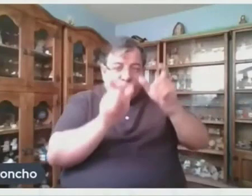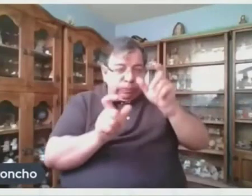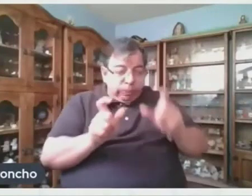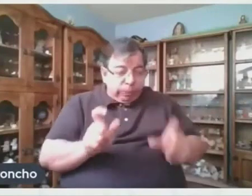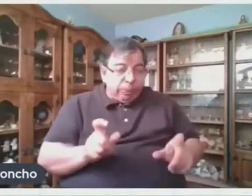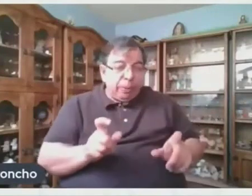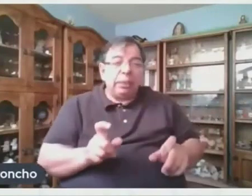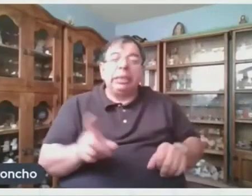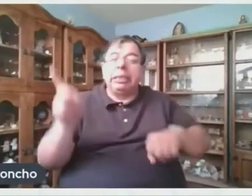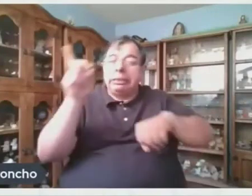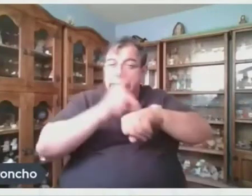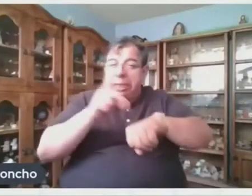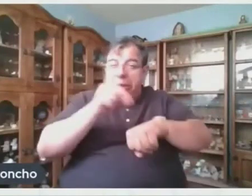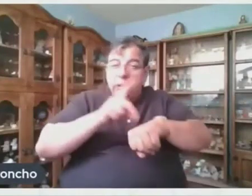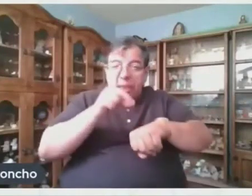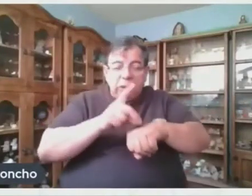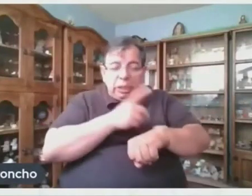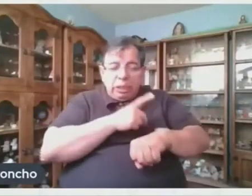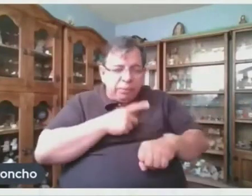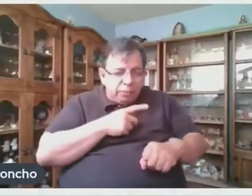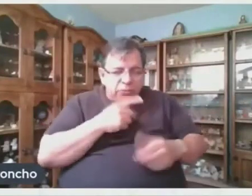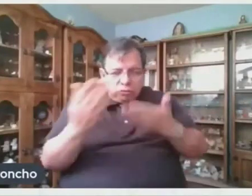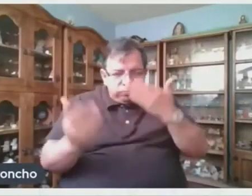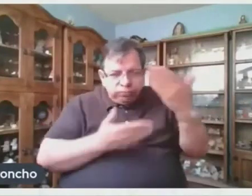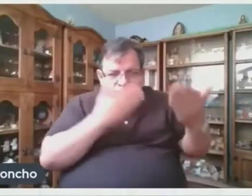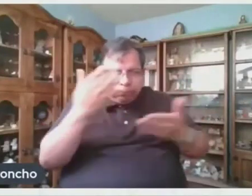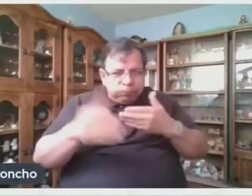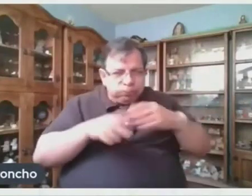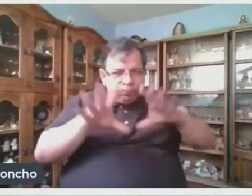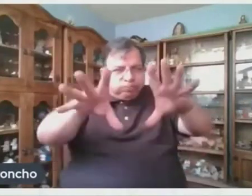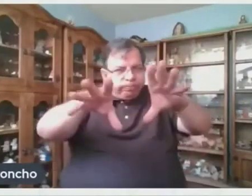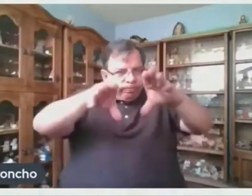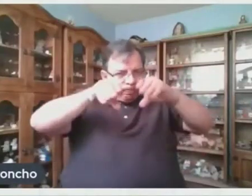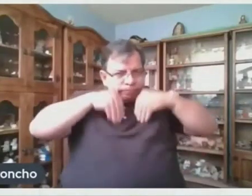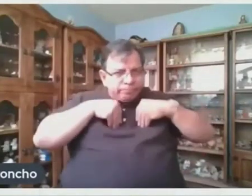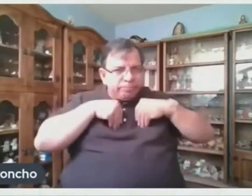Todos los días Y las vayamos Incorporando En nuestro vocabulario